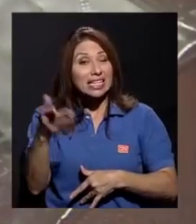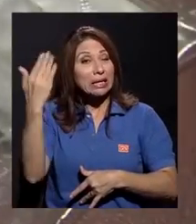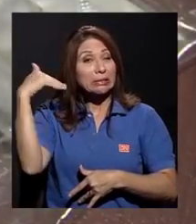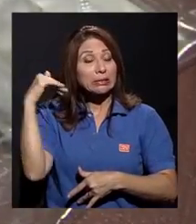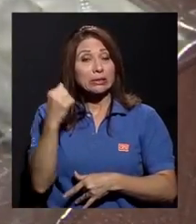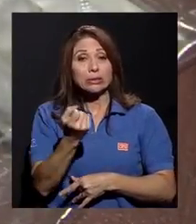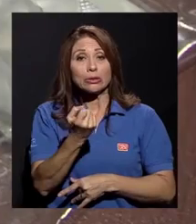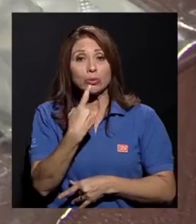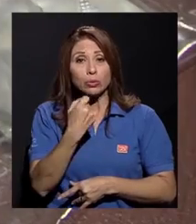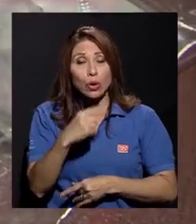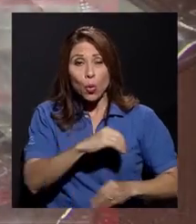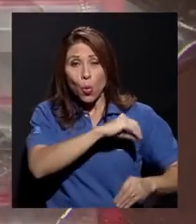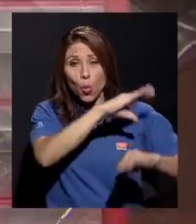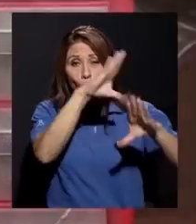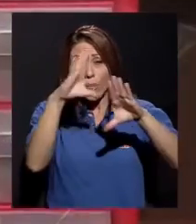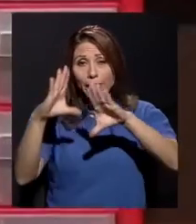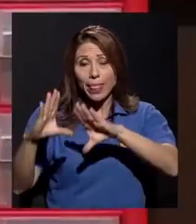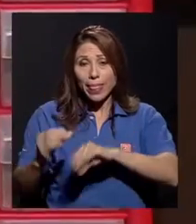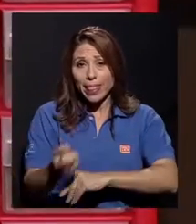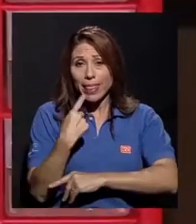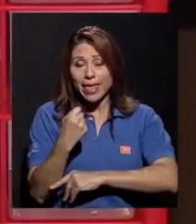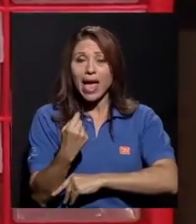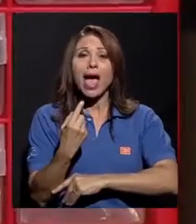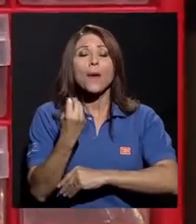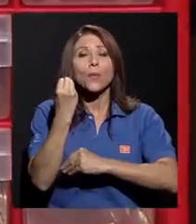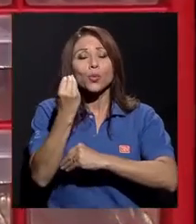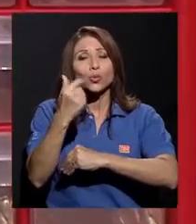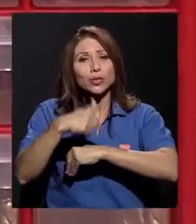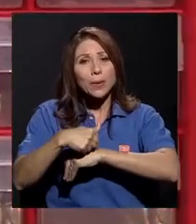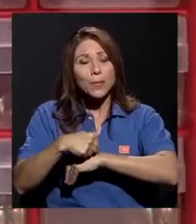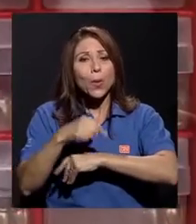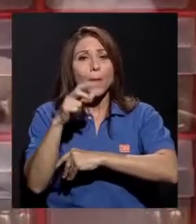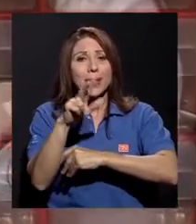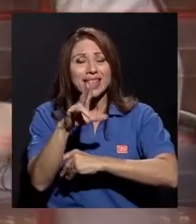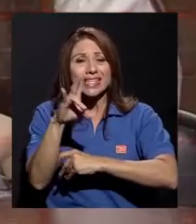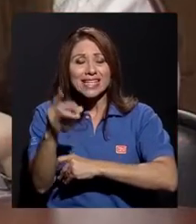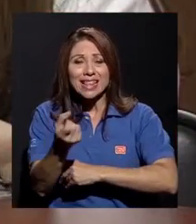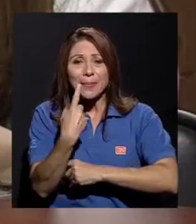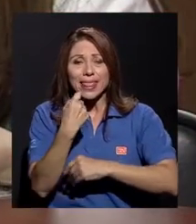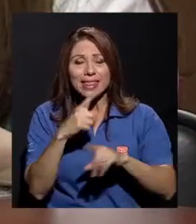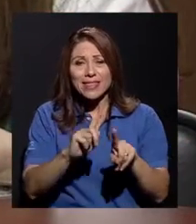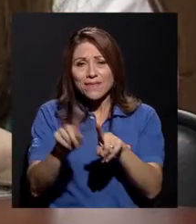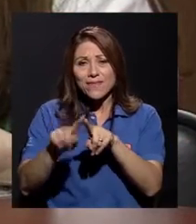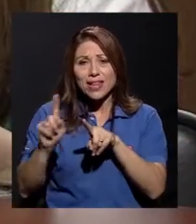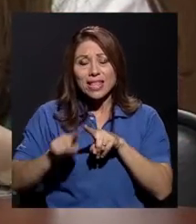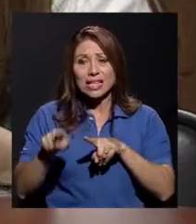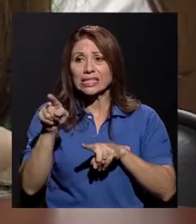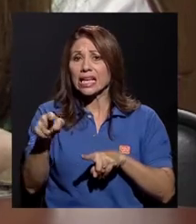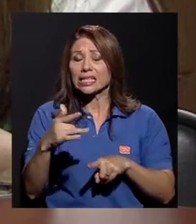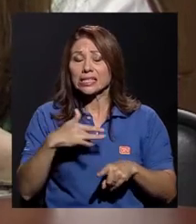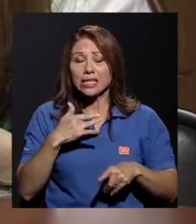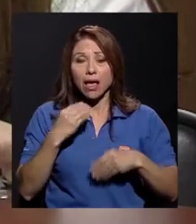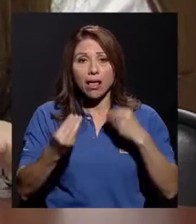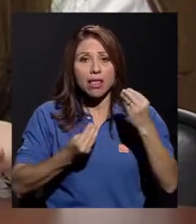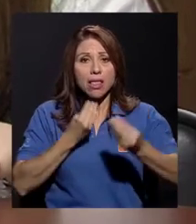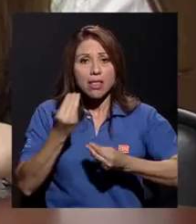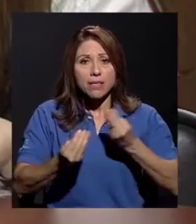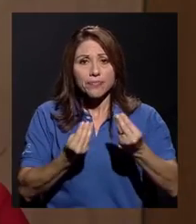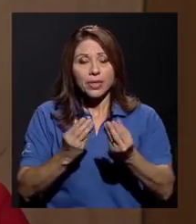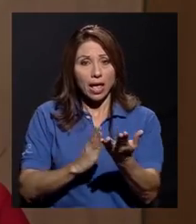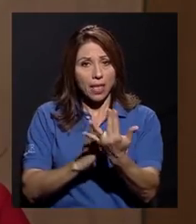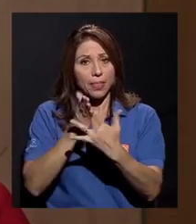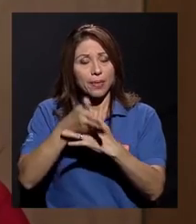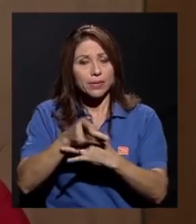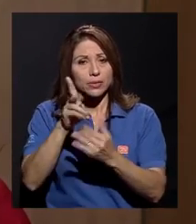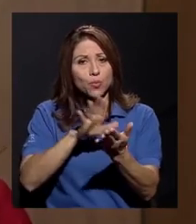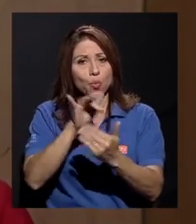medicamentos diarios por mucho tiempo. Sin duda alguna, era una tortura para ella. Sin embargo, a través de un